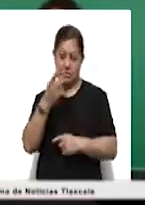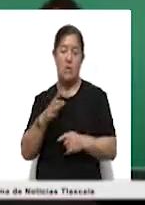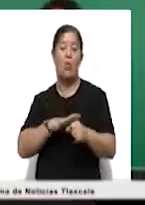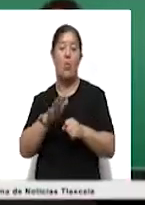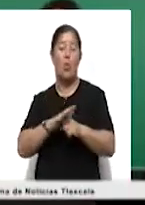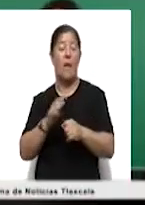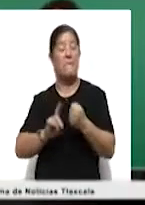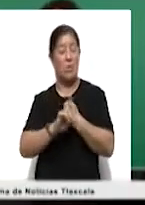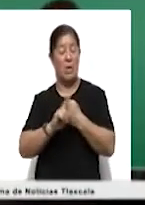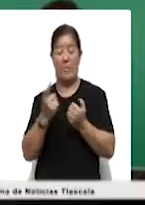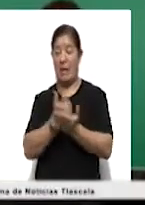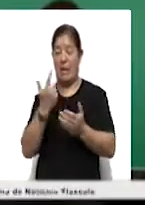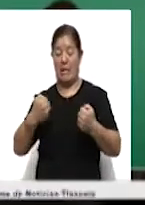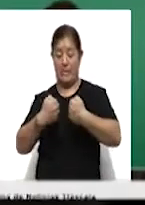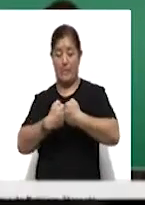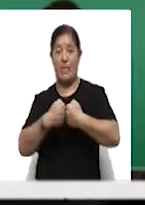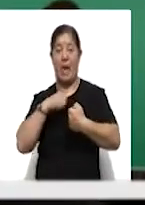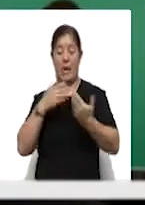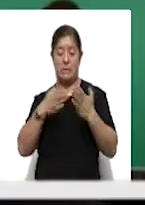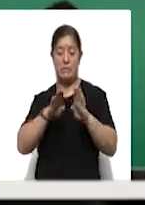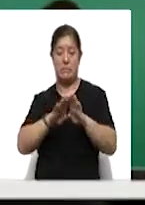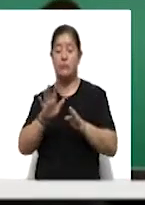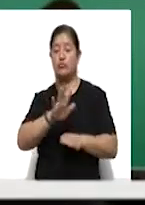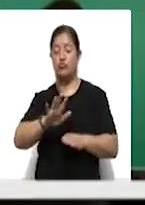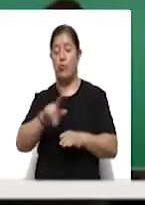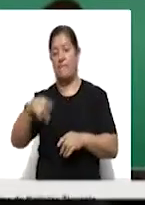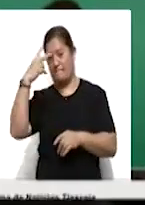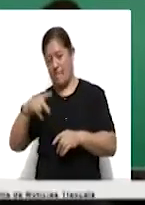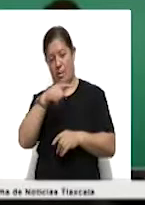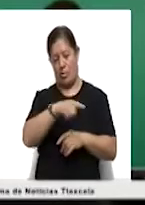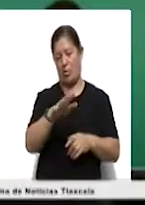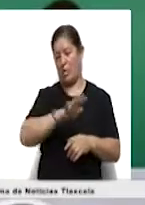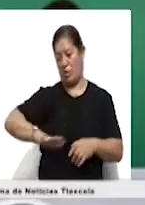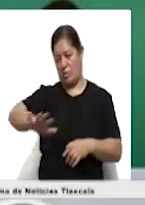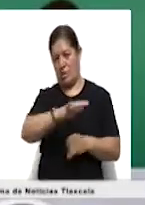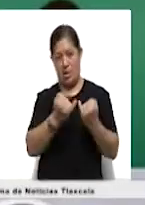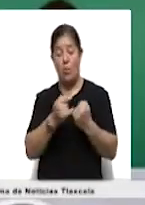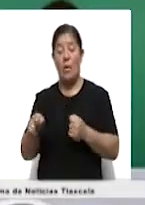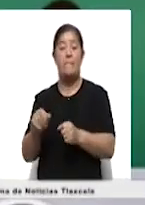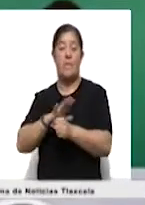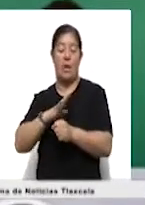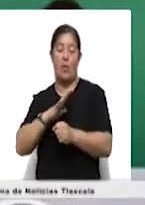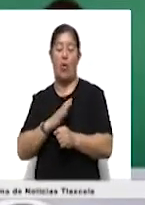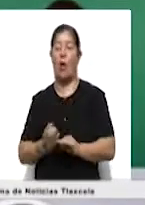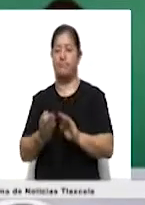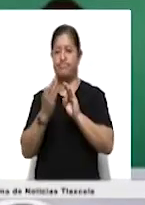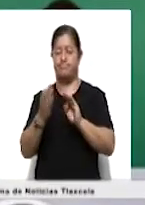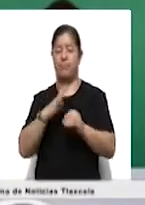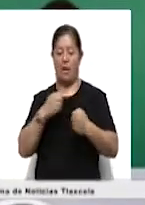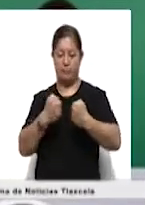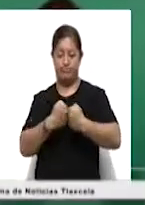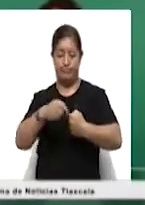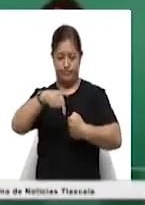México y toda la región. Sostuvo que también se plantearía que México se enfocará en la vacunación contra COVID de la población que habita en la franja